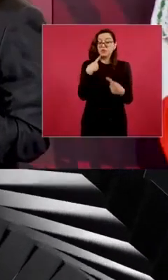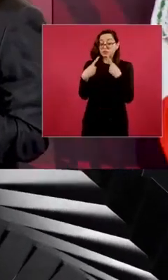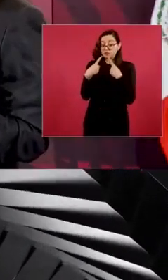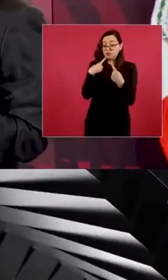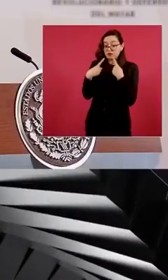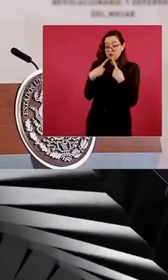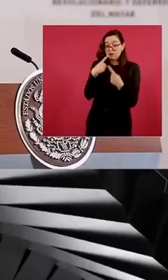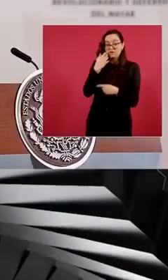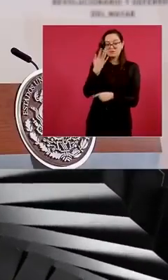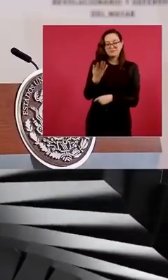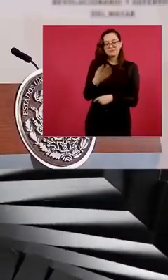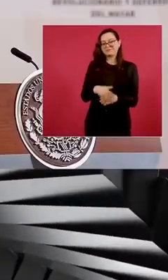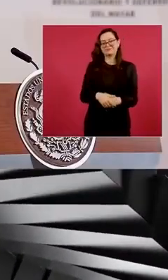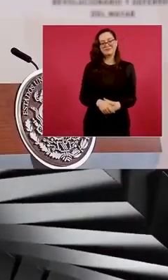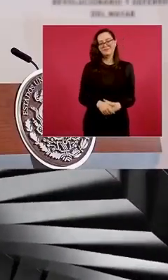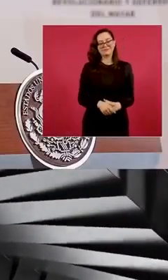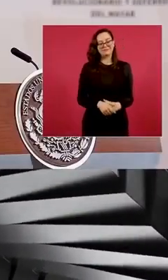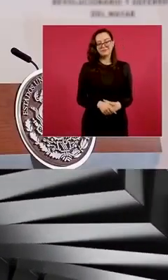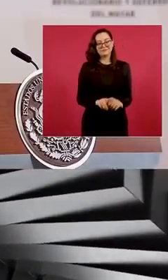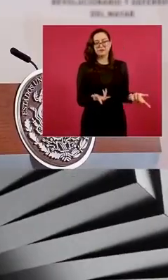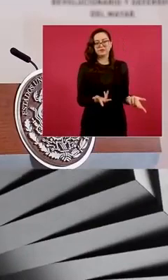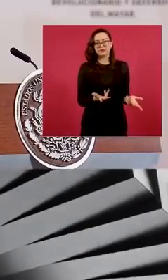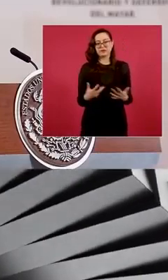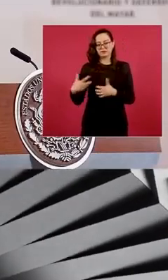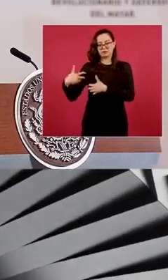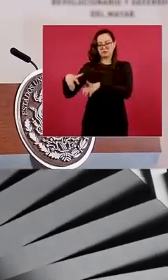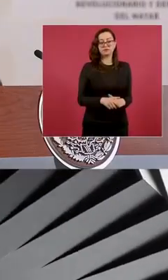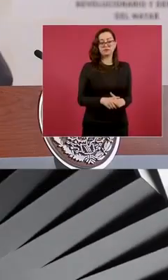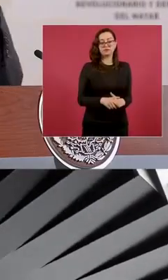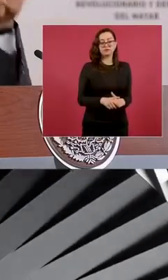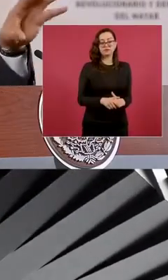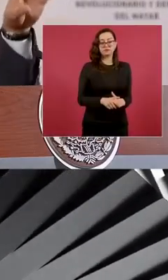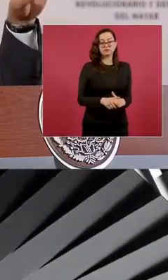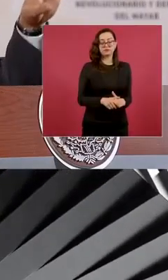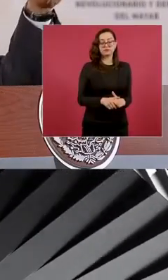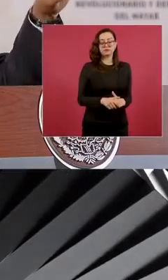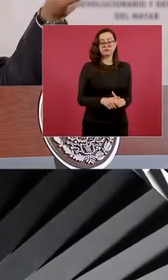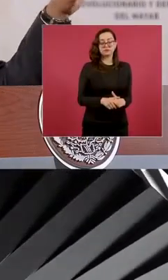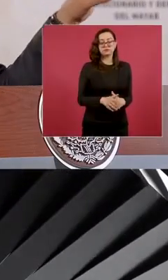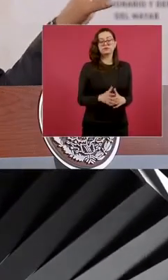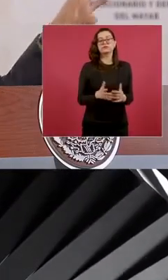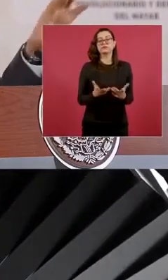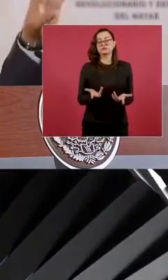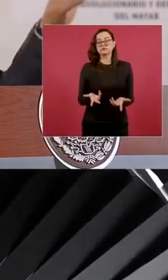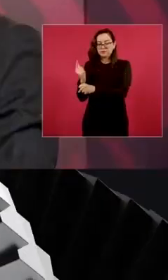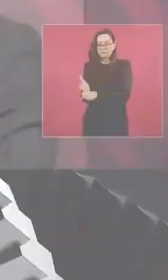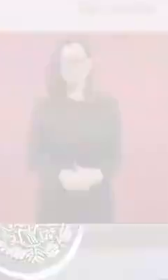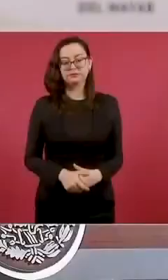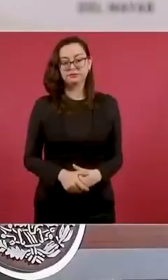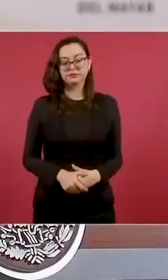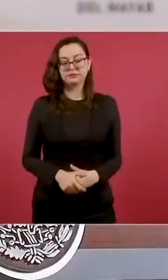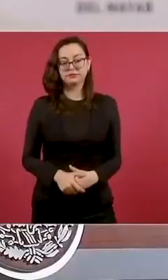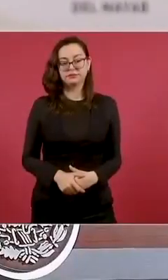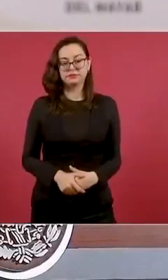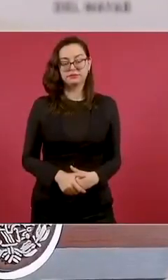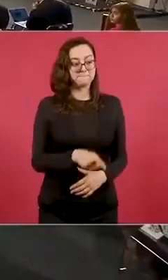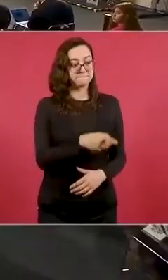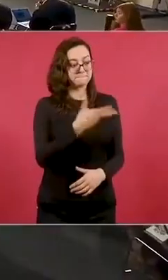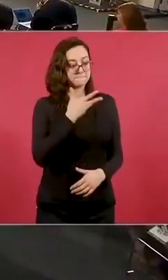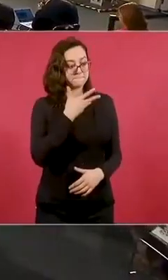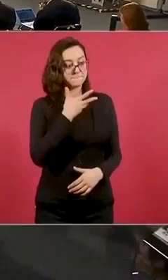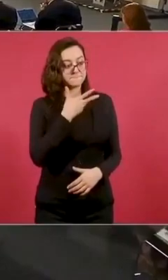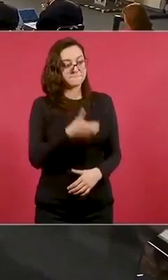de las armas que utilizaron los normalistas. Una resortera y una bolsa de piedras y un balí. ¿Tienes ahí la bolsa